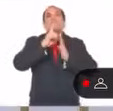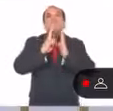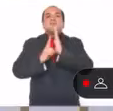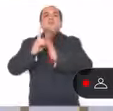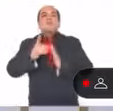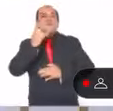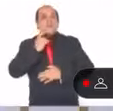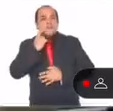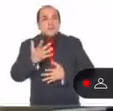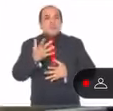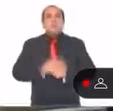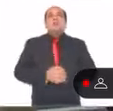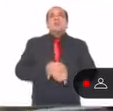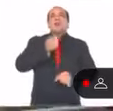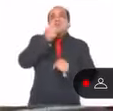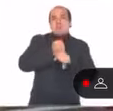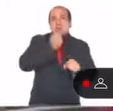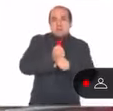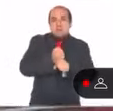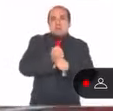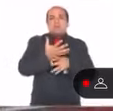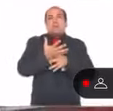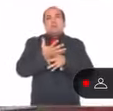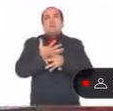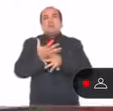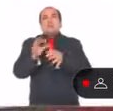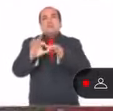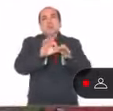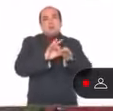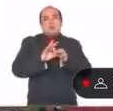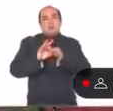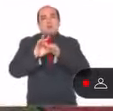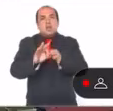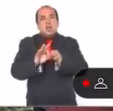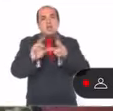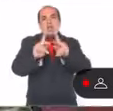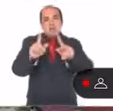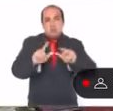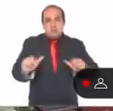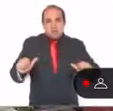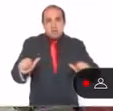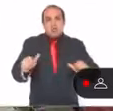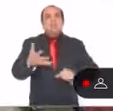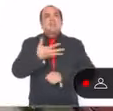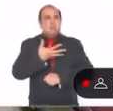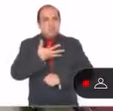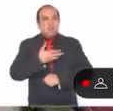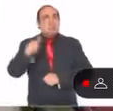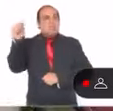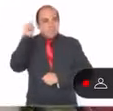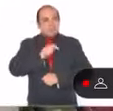construir prácticas mínimas de armonía y de convivencia pacífica, será siempre